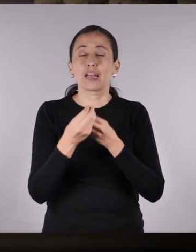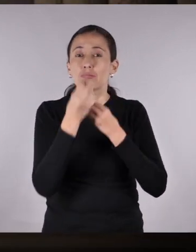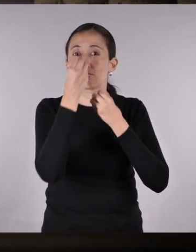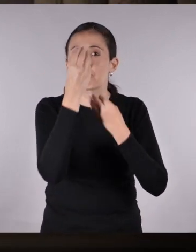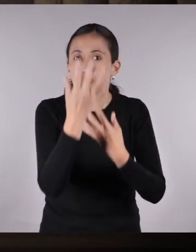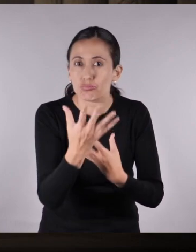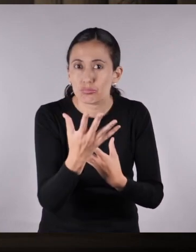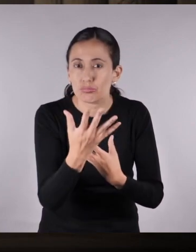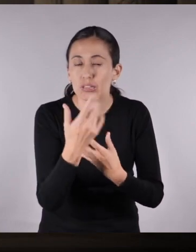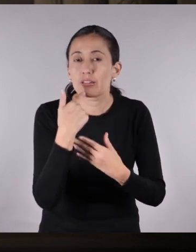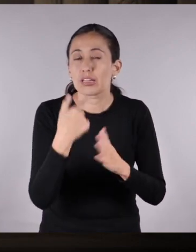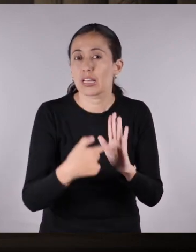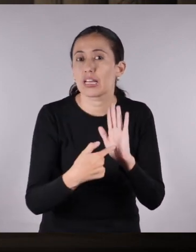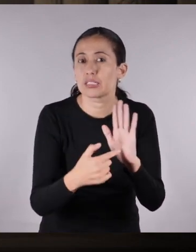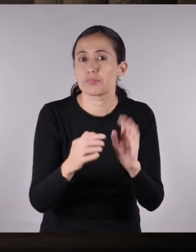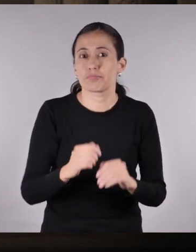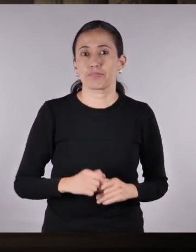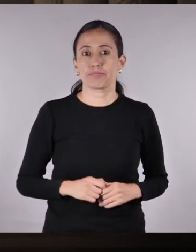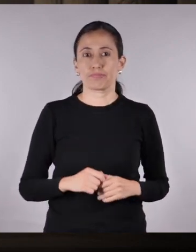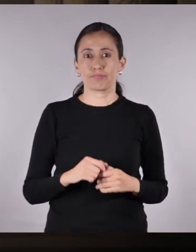ser la expresión de la libertad.